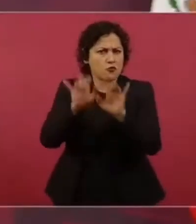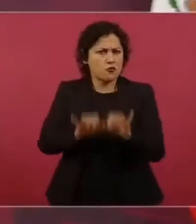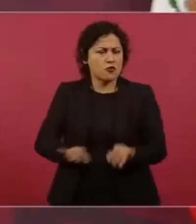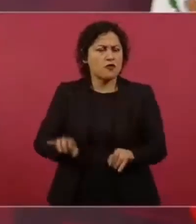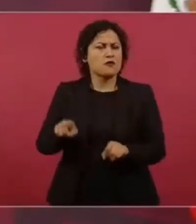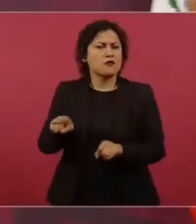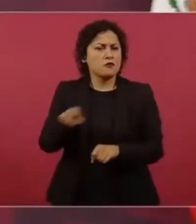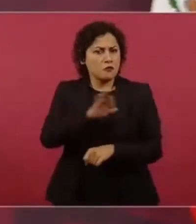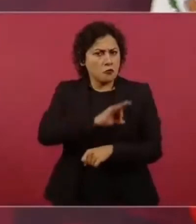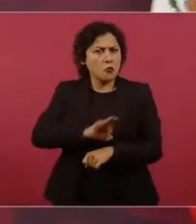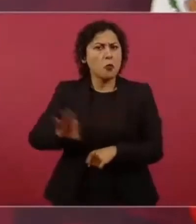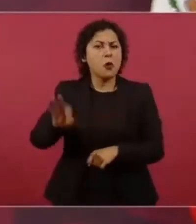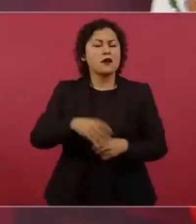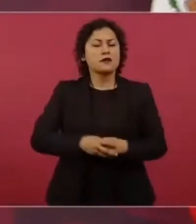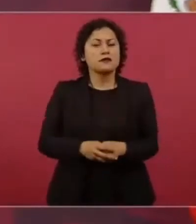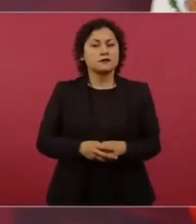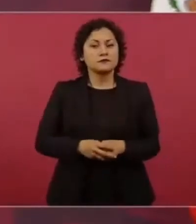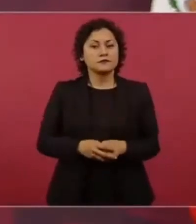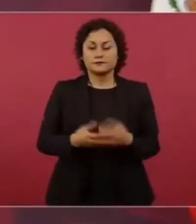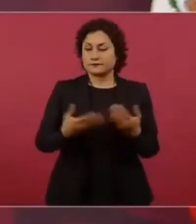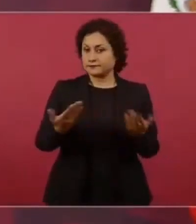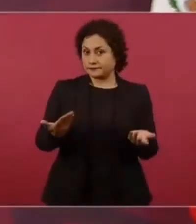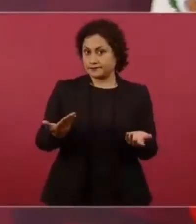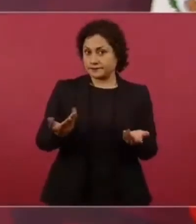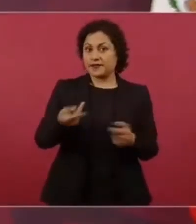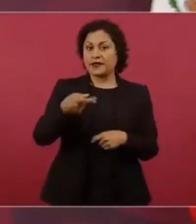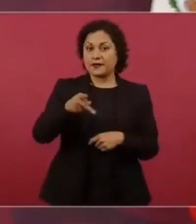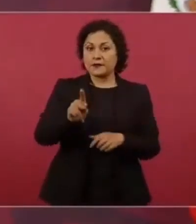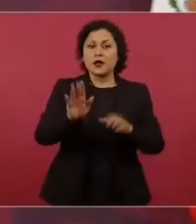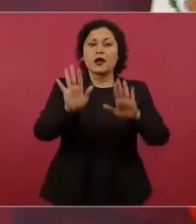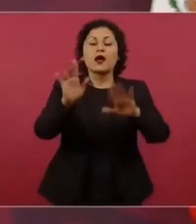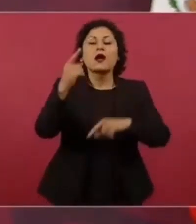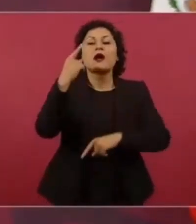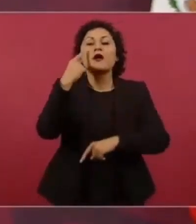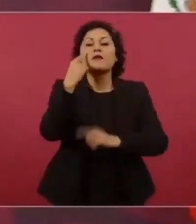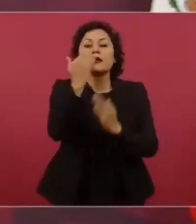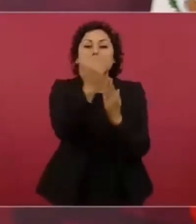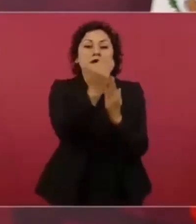Es cosa nada más de ver cuáles son los requisitos.